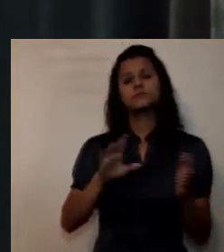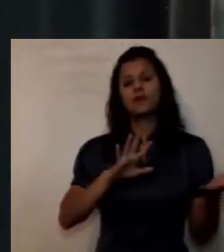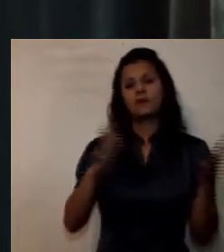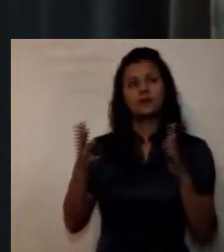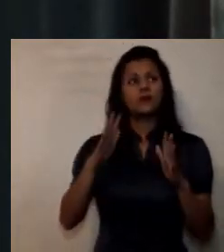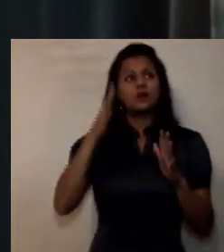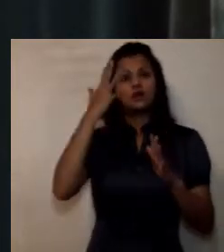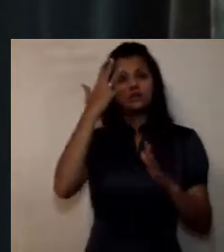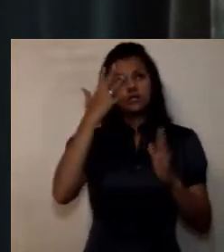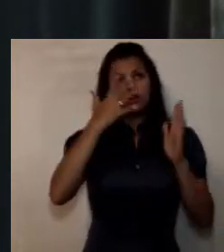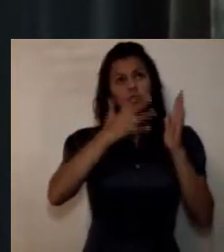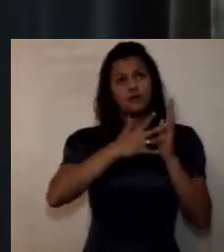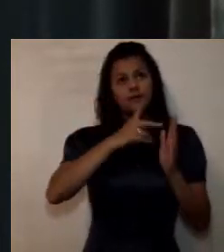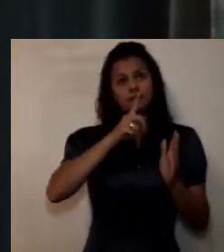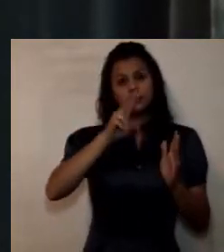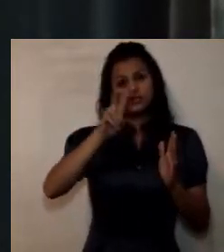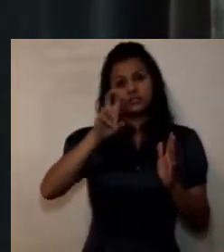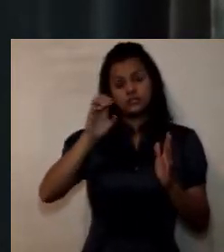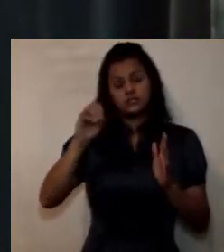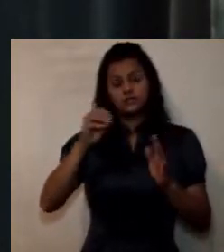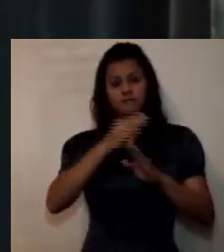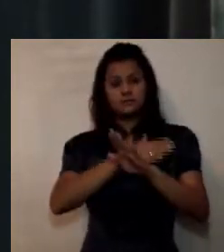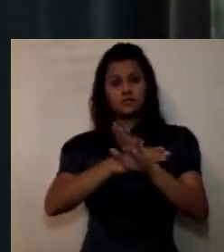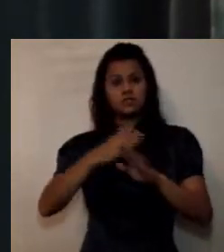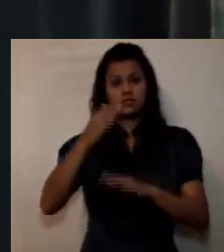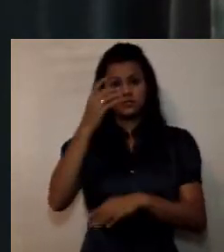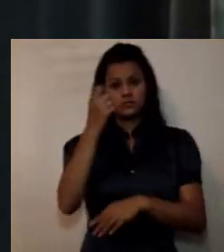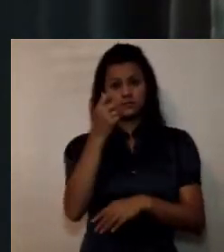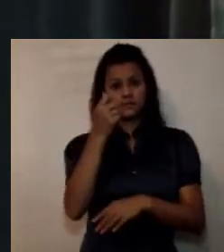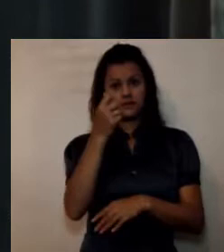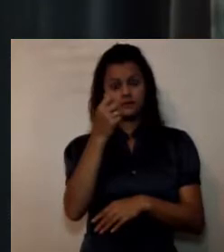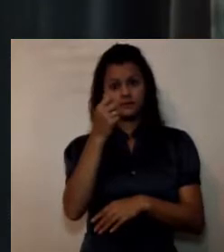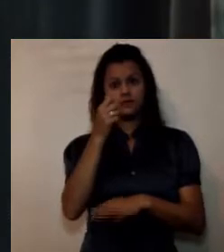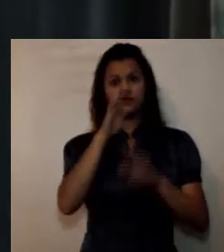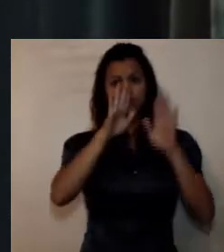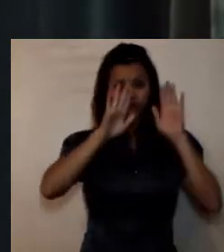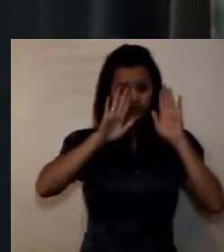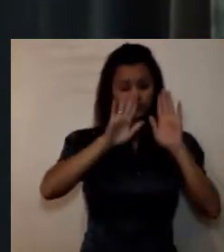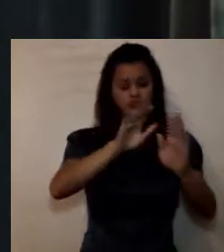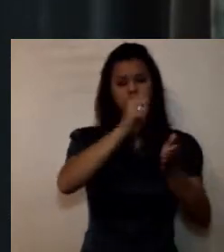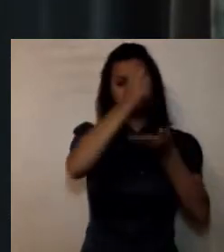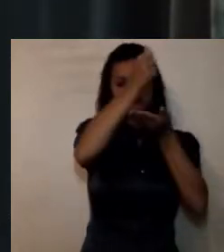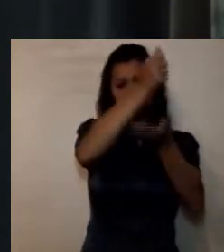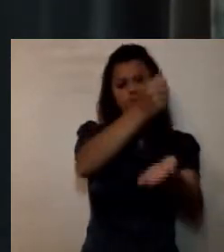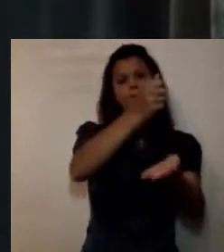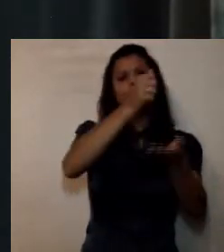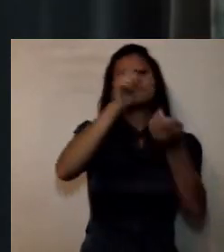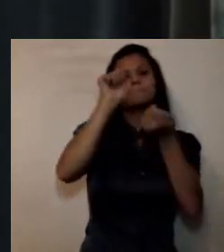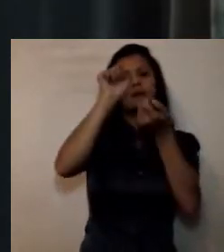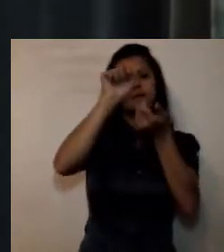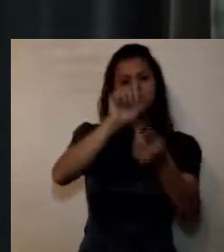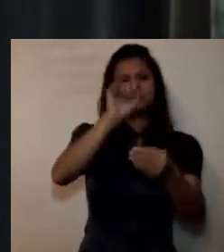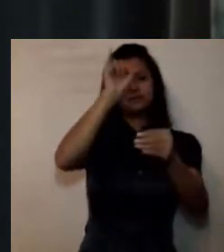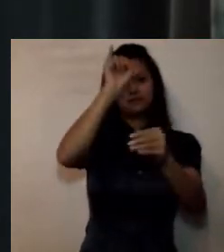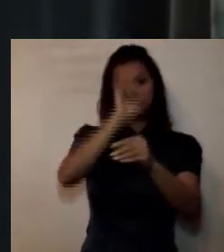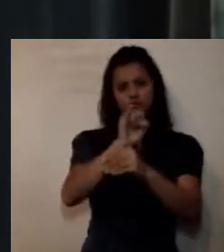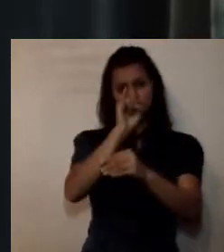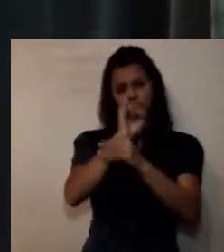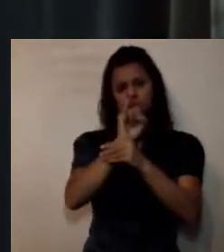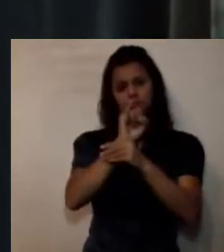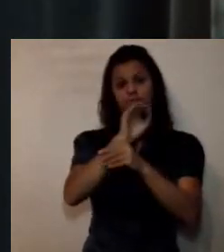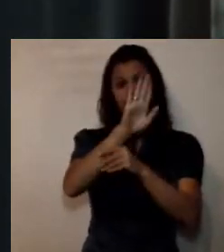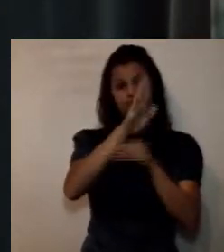de 5.170 millones de pesos en el rubro bienestar institucional digamos los planes de bienestar no están